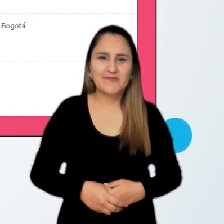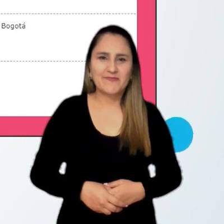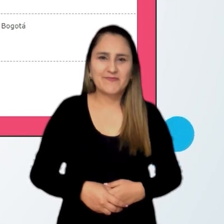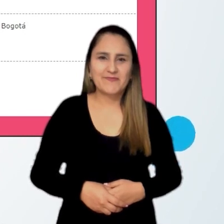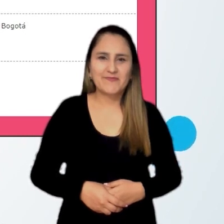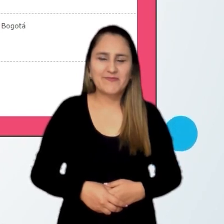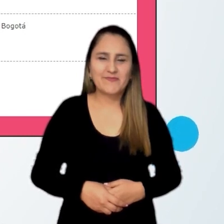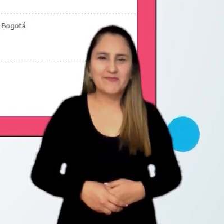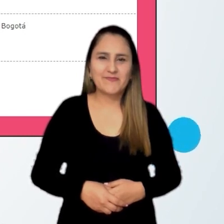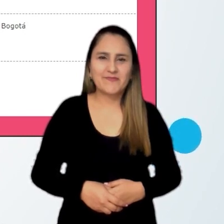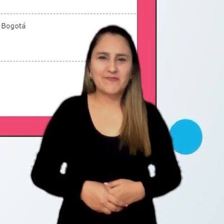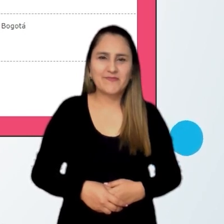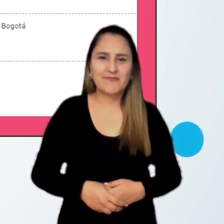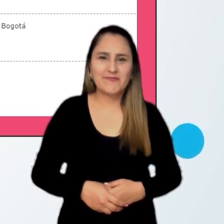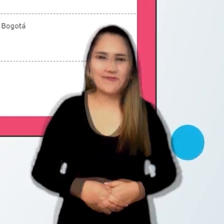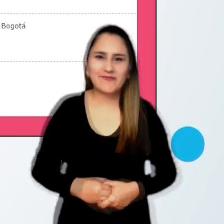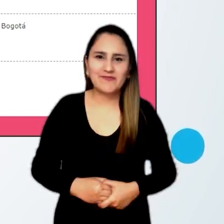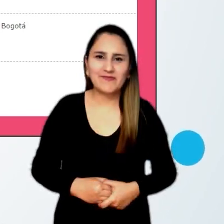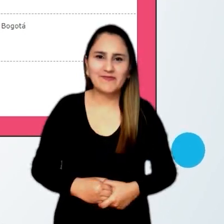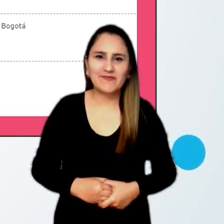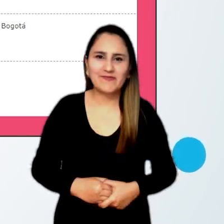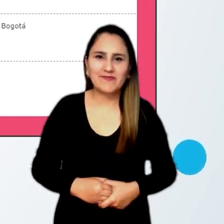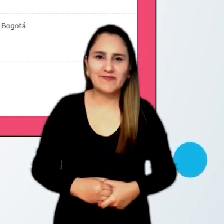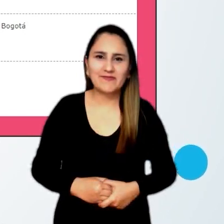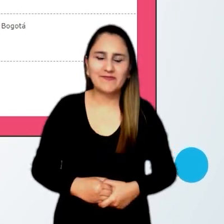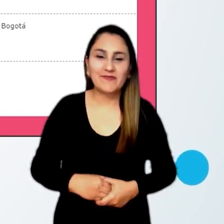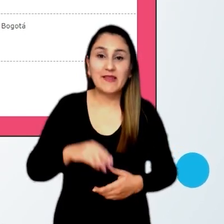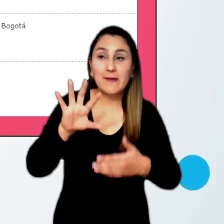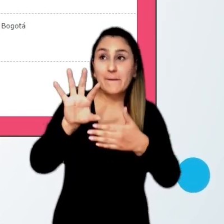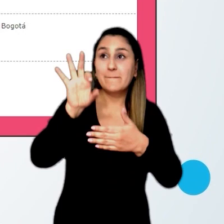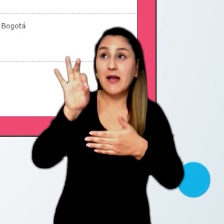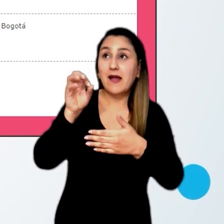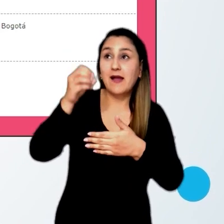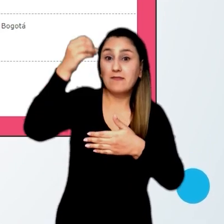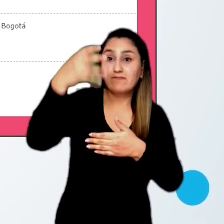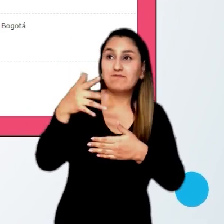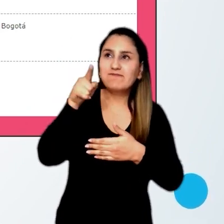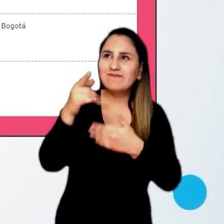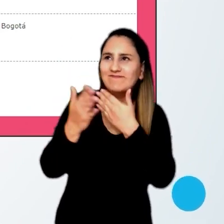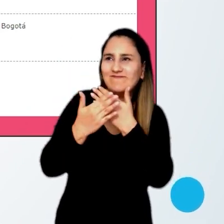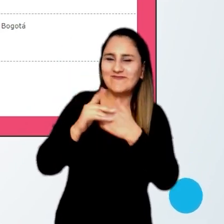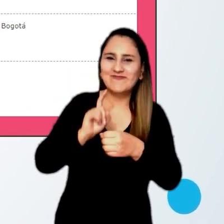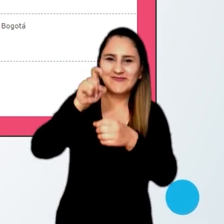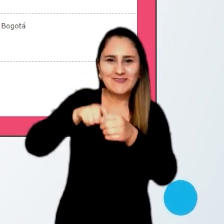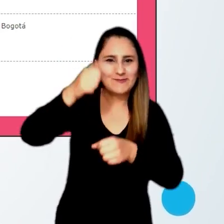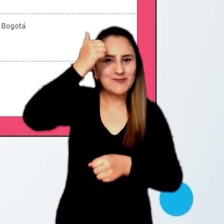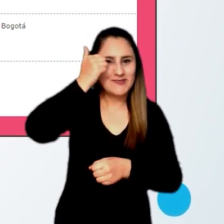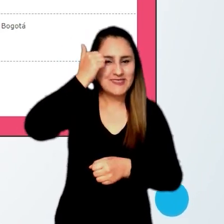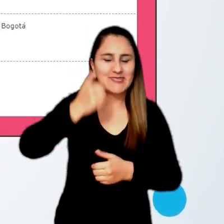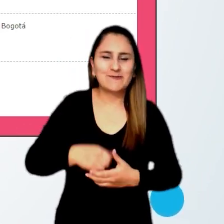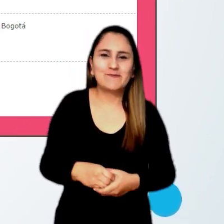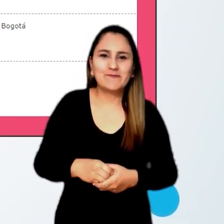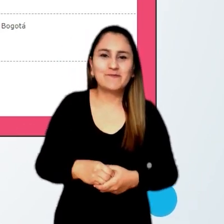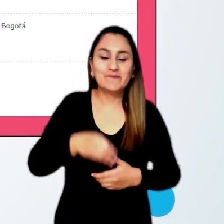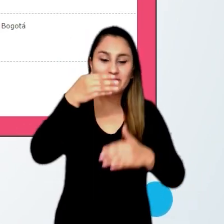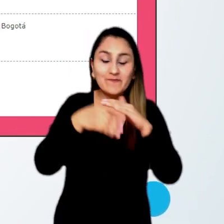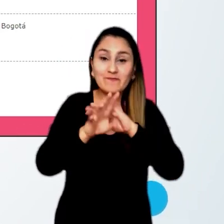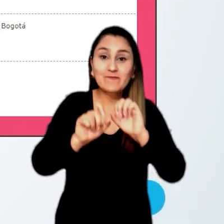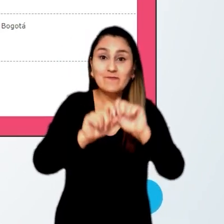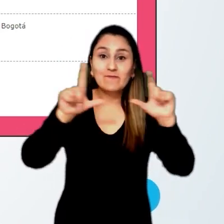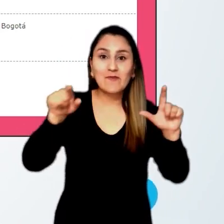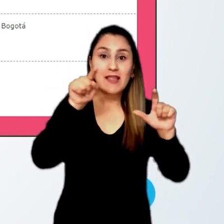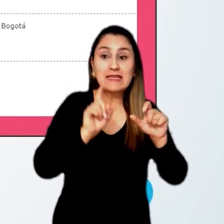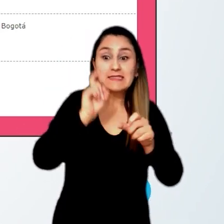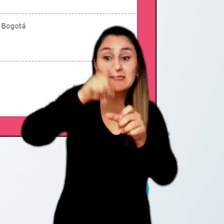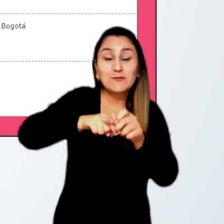gov punto co slash seleccione la opción inscripción docente. Al ingresar a la opción